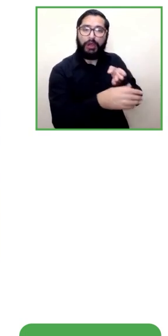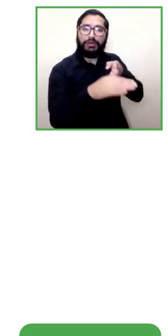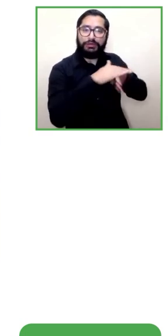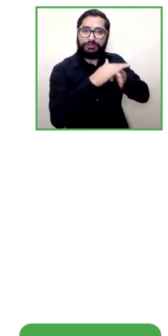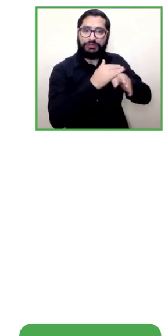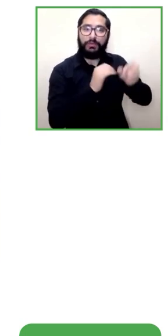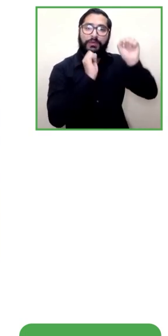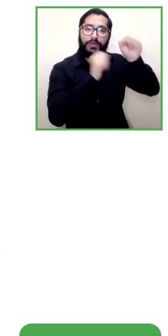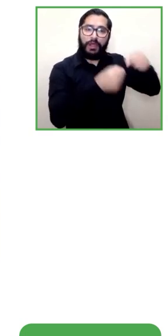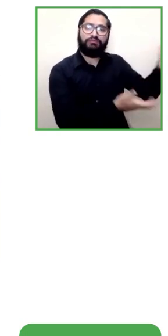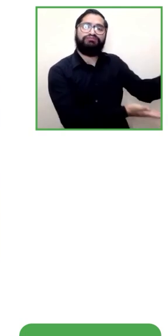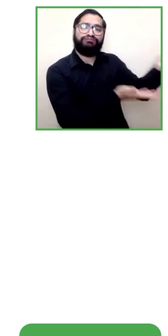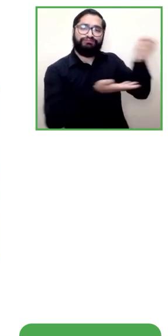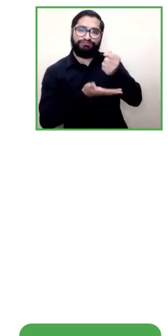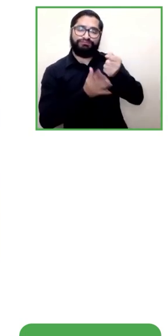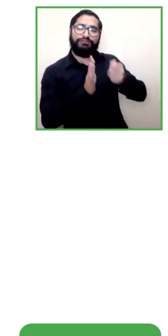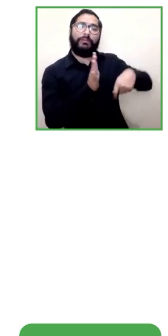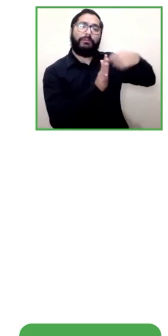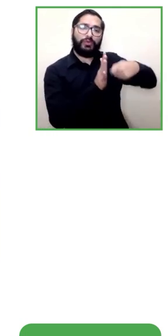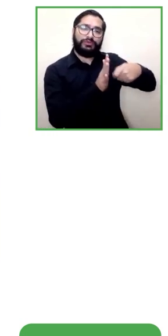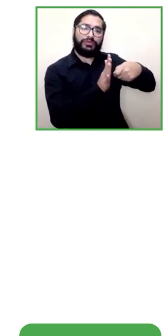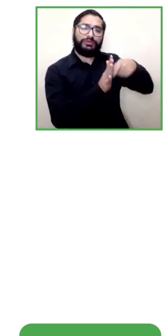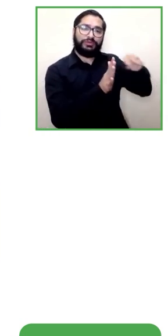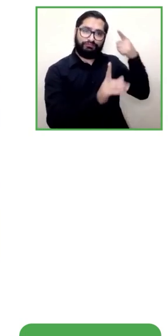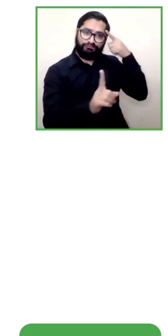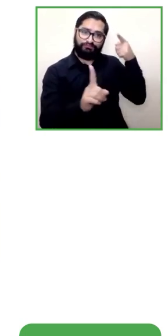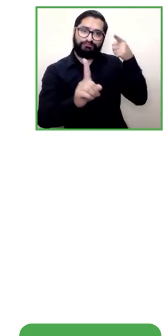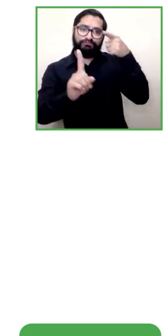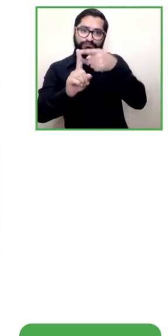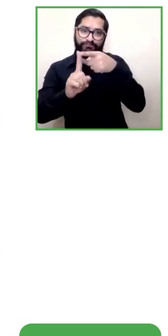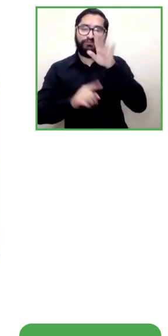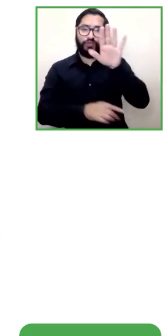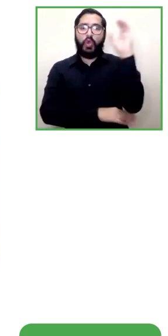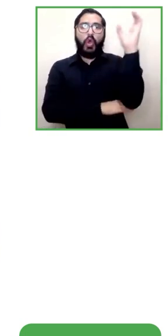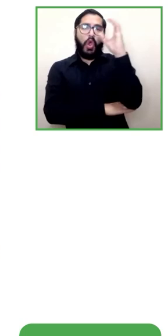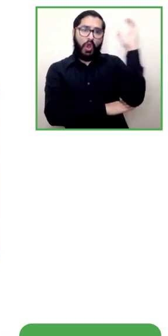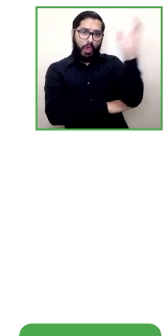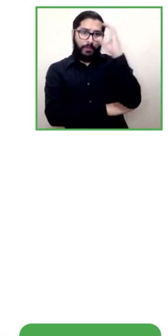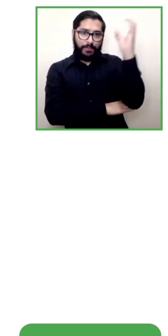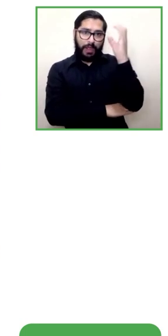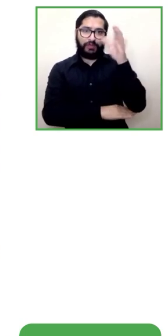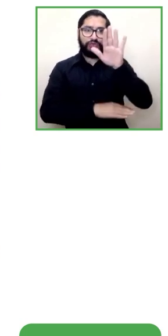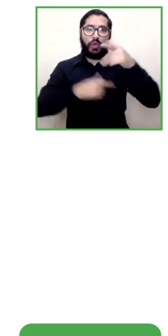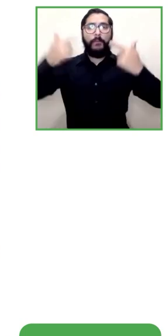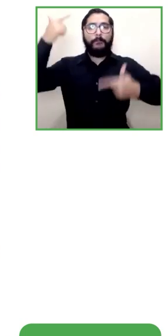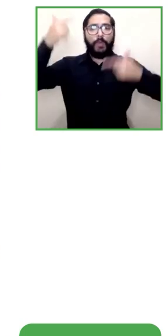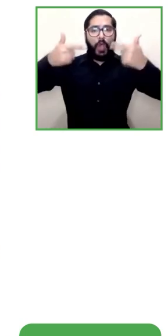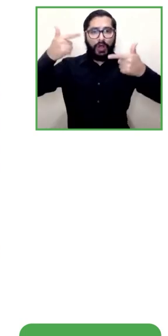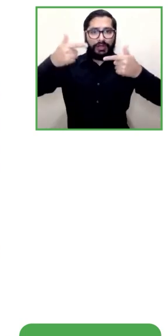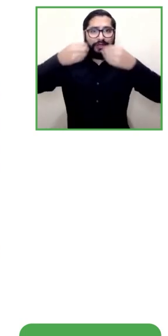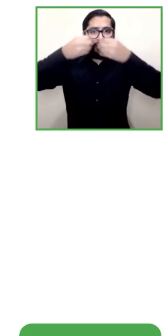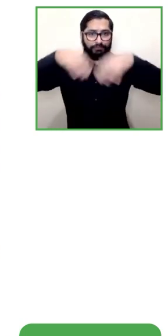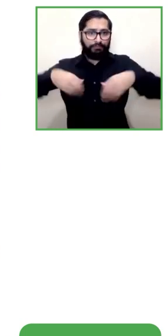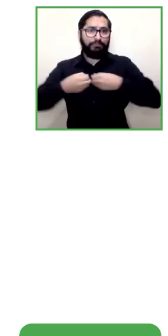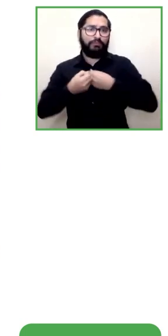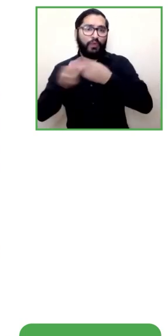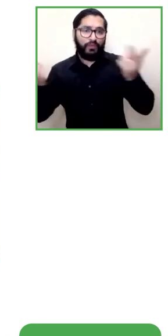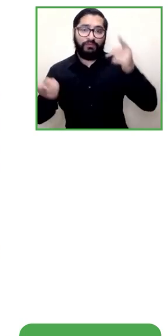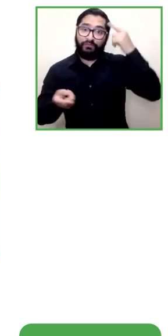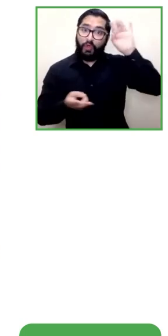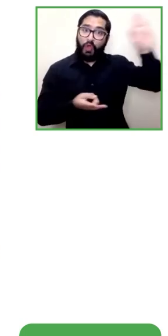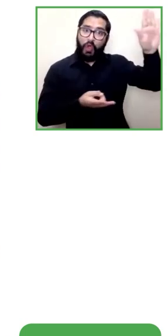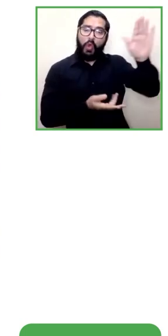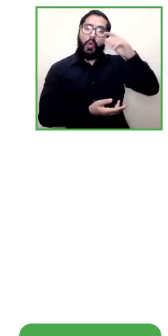hizo en Colombia y que también quedan en las políticas públicas del estado entonces quedó como política pública de